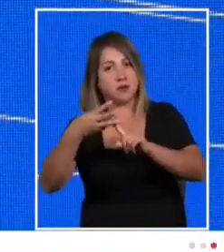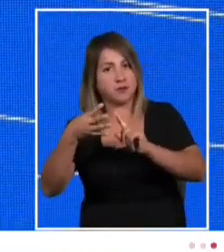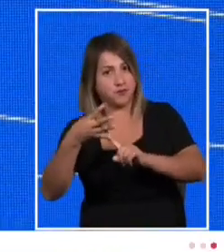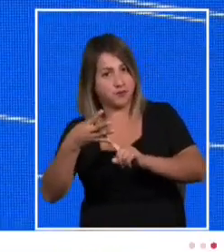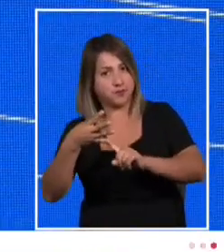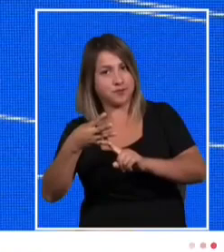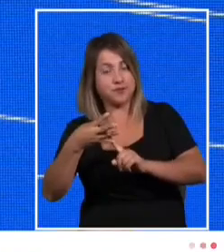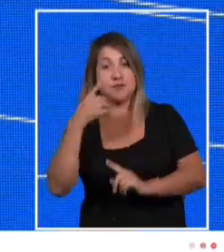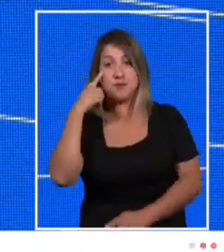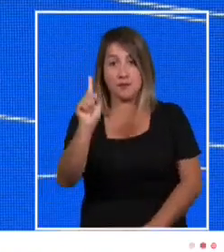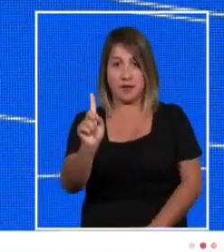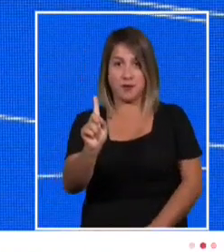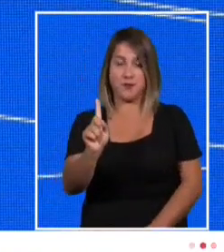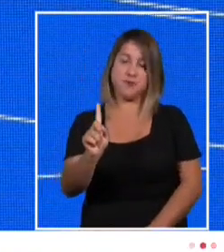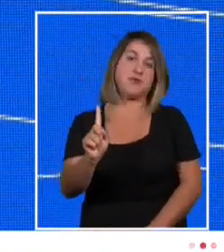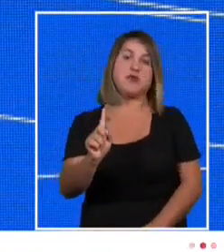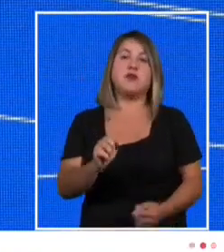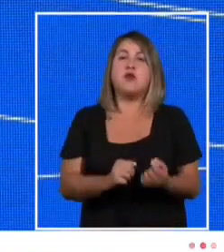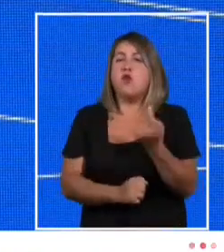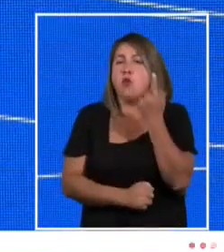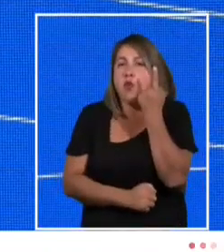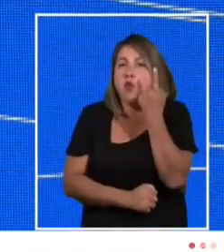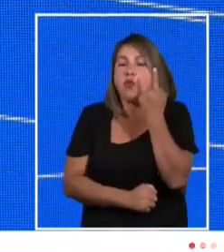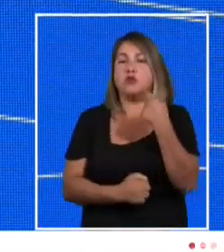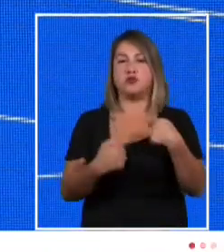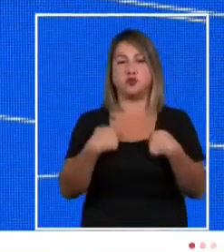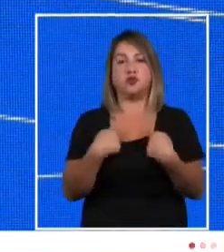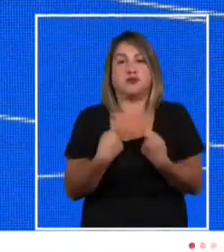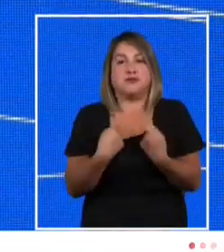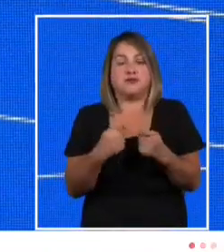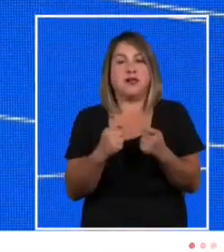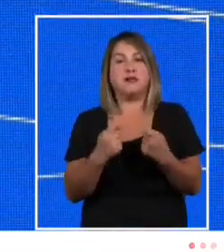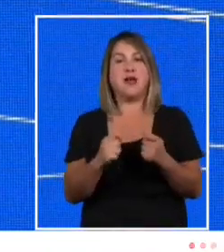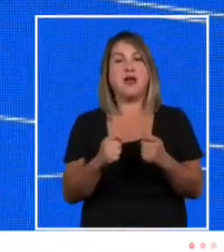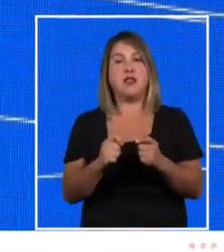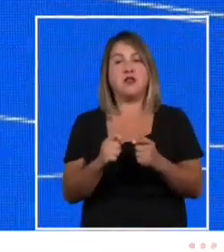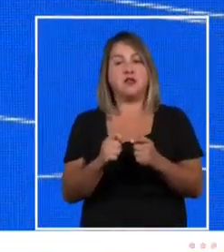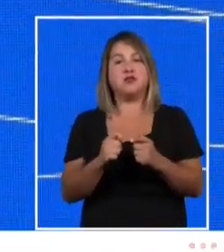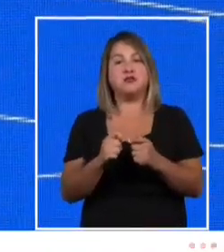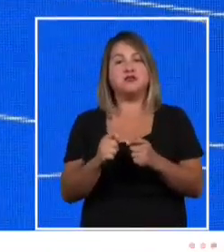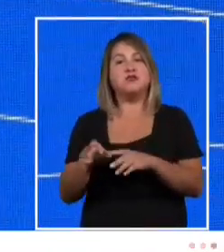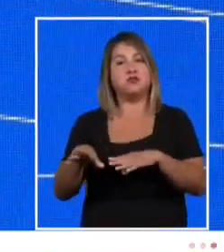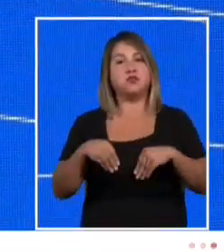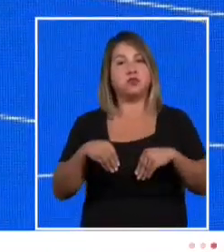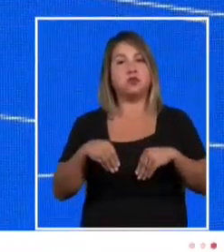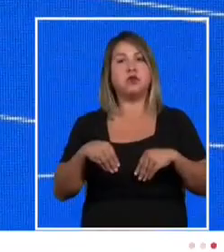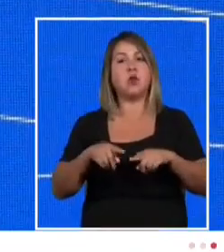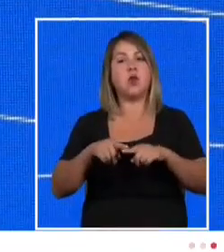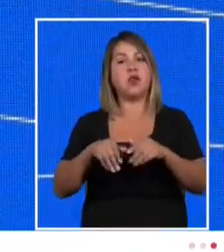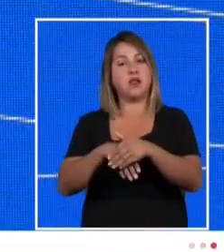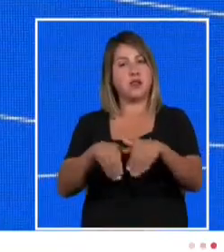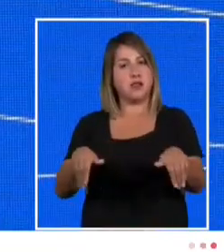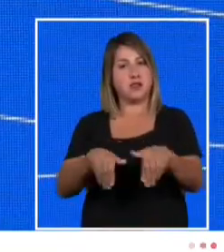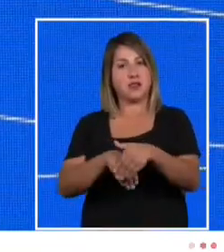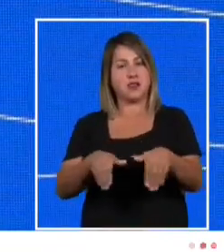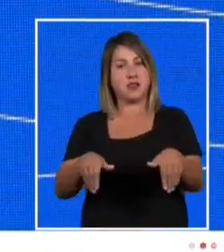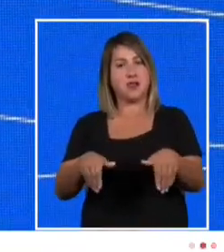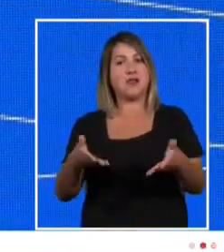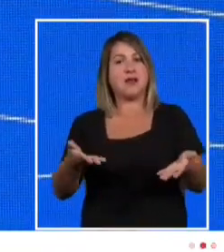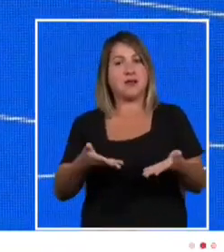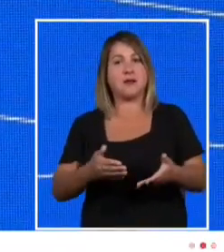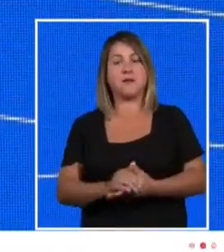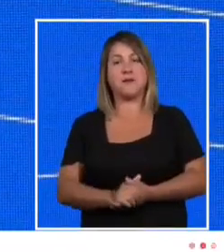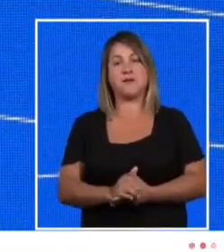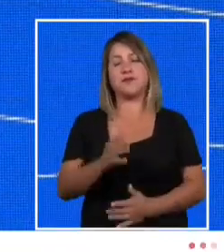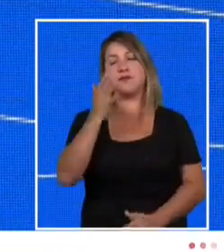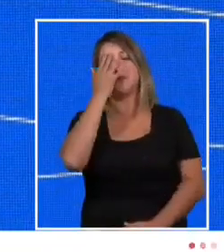que he tratado de mantener particularmente al margen, es la arrogancia y la